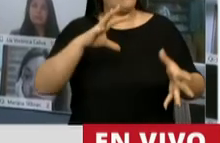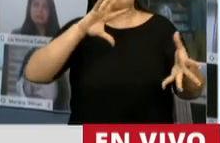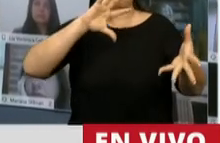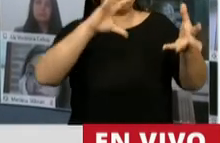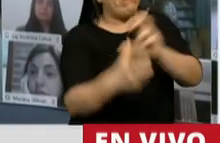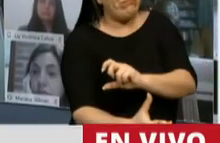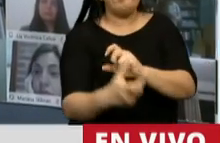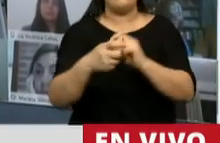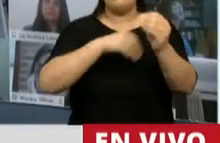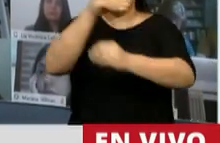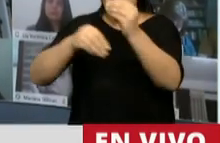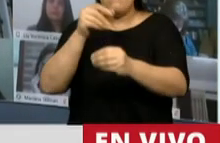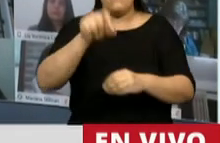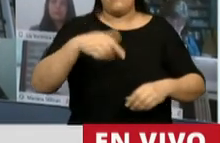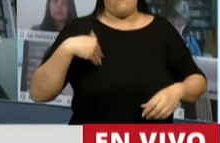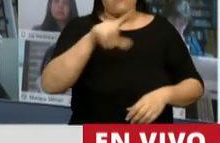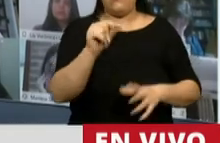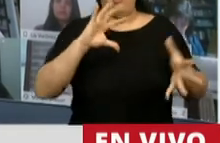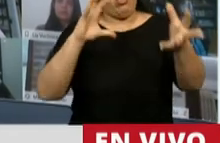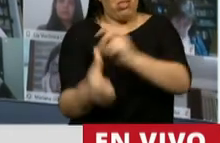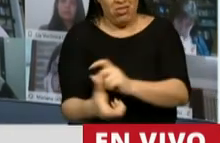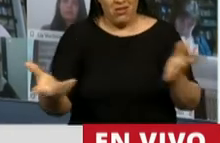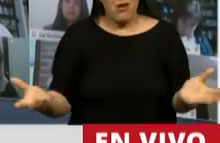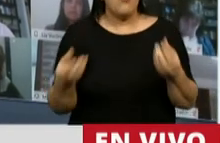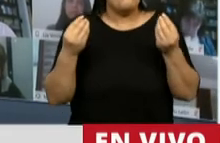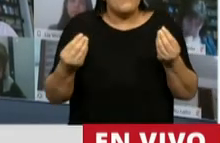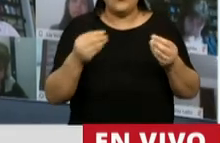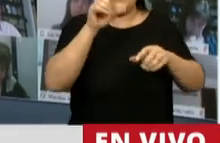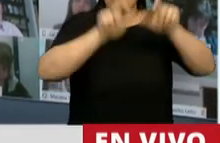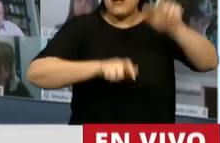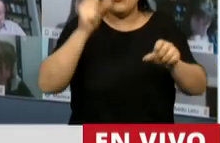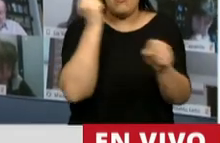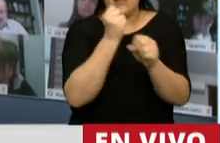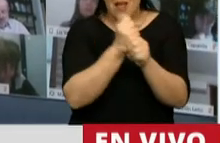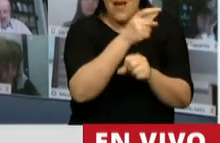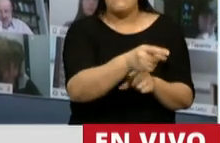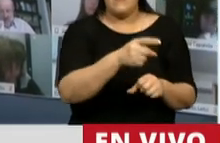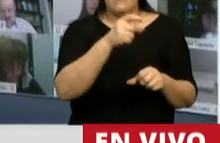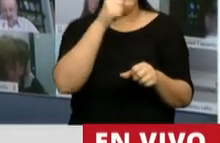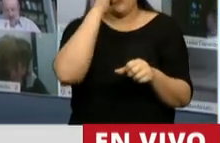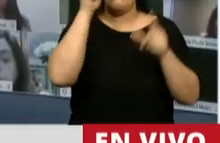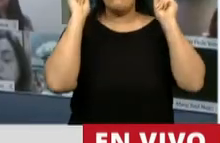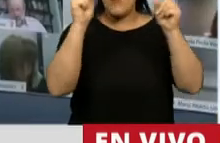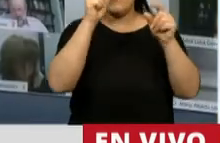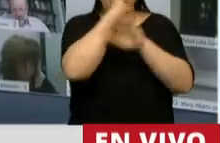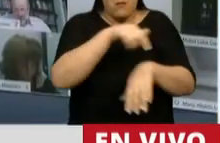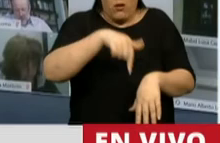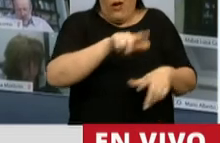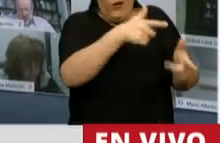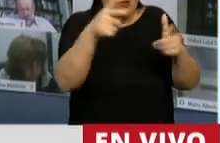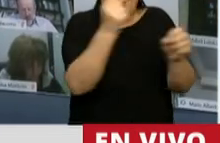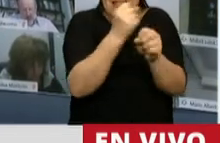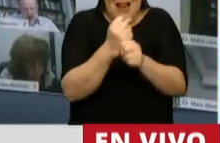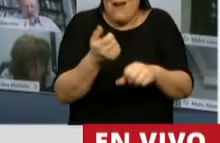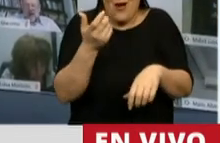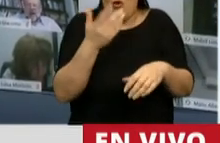de miles de familias argentinas. No solamente a quienes trabajan allí, a las profes de nivel inicial que se están quedando sin trabajo, sino